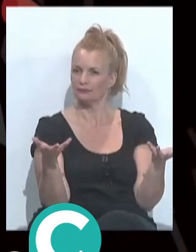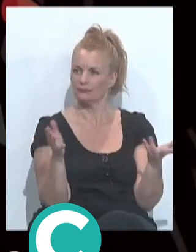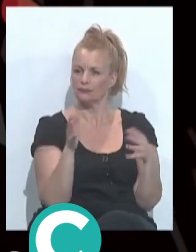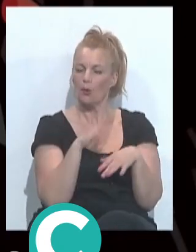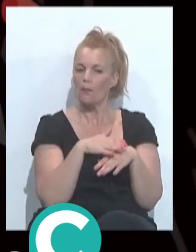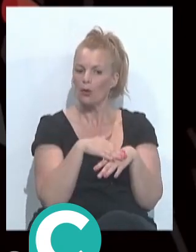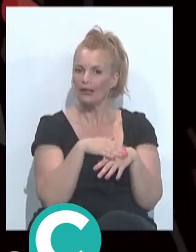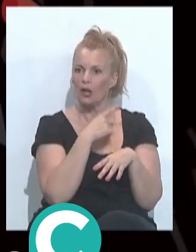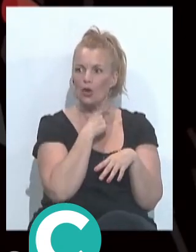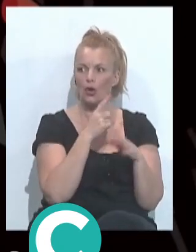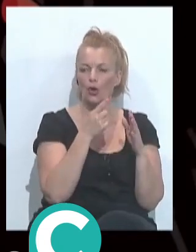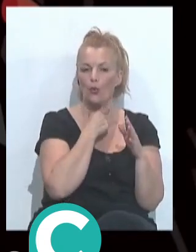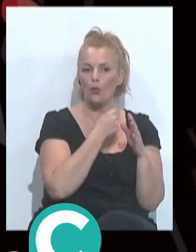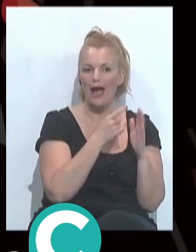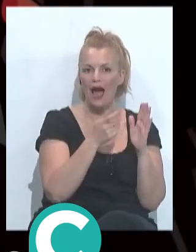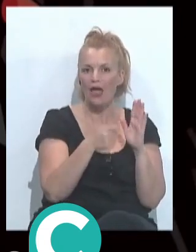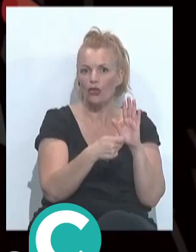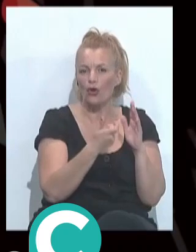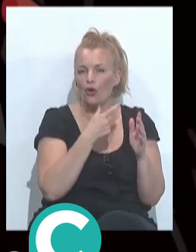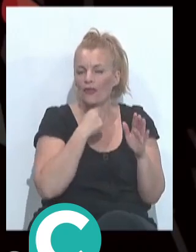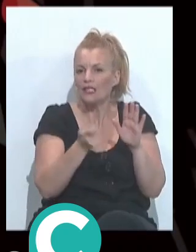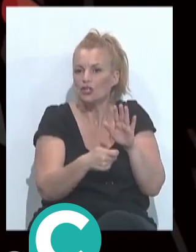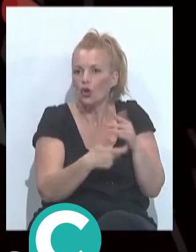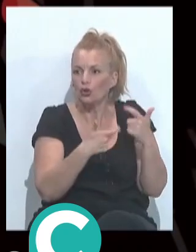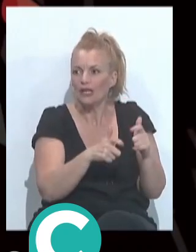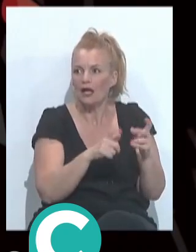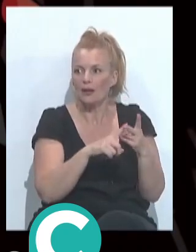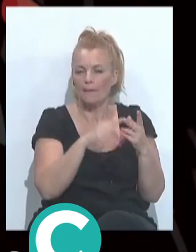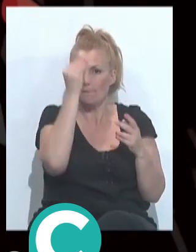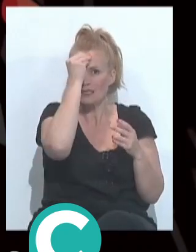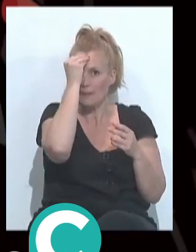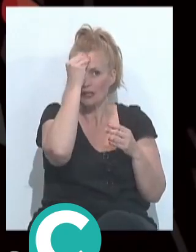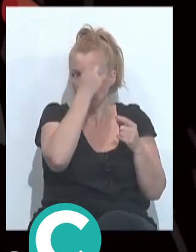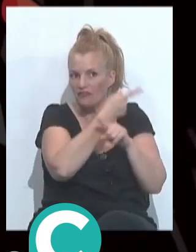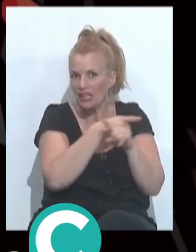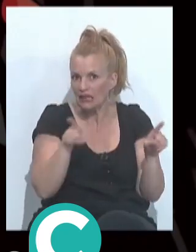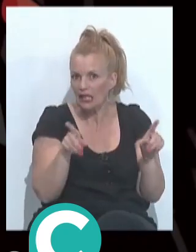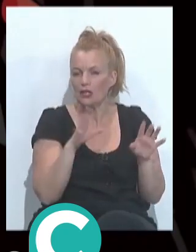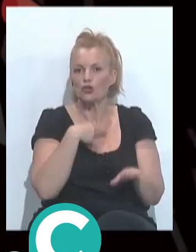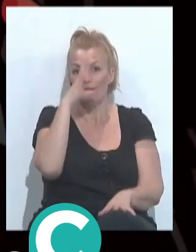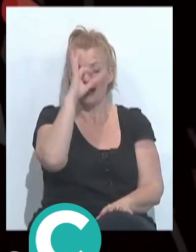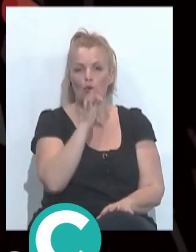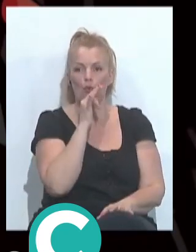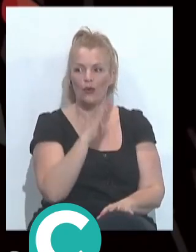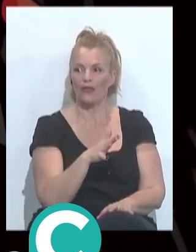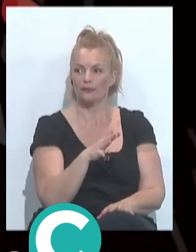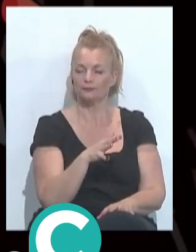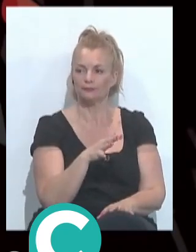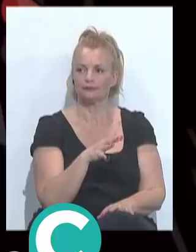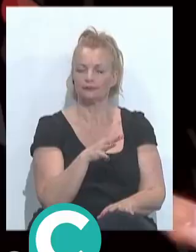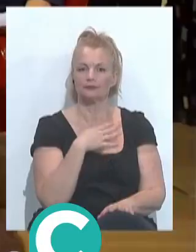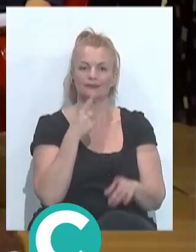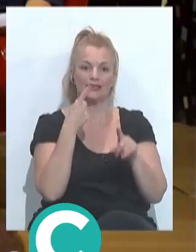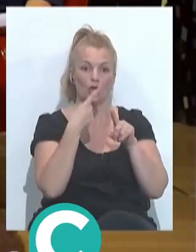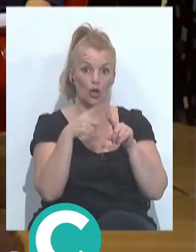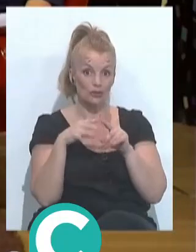o será porque era jurado de Chirigota y a mejor tenían pensamiento completamente distinto pero yo creo que el jurado bueno si ha habido